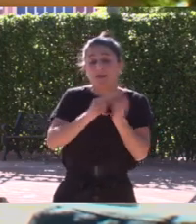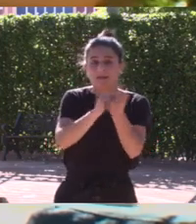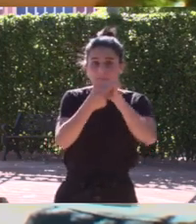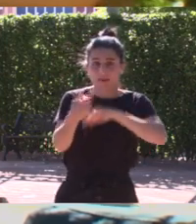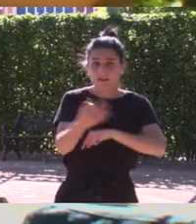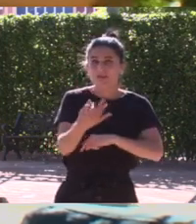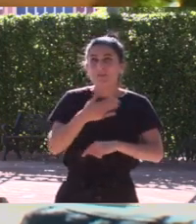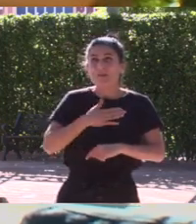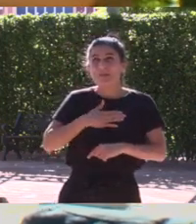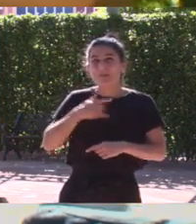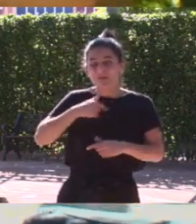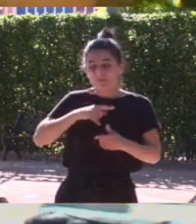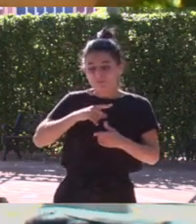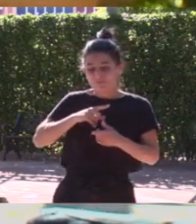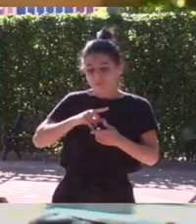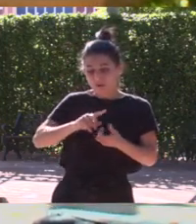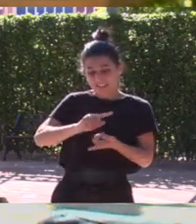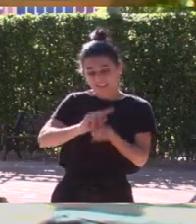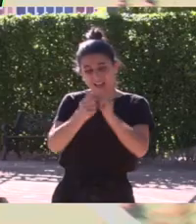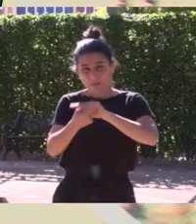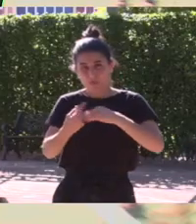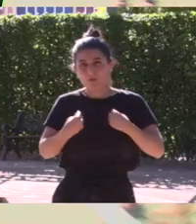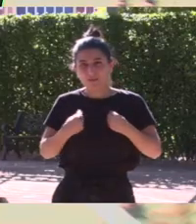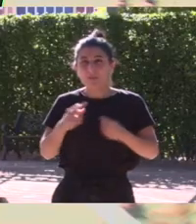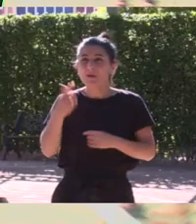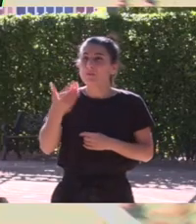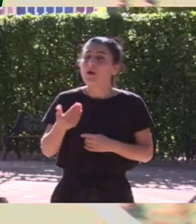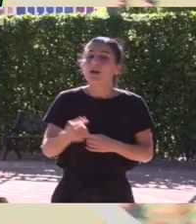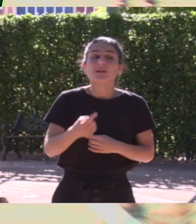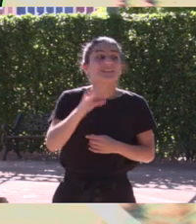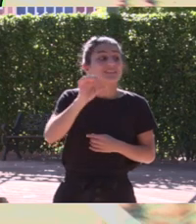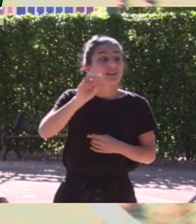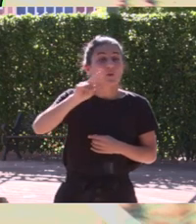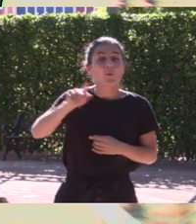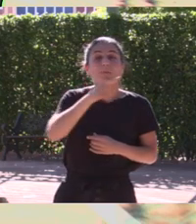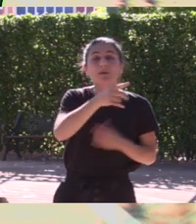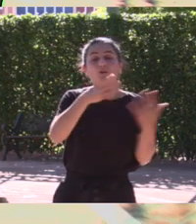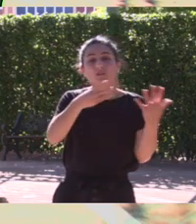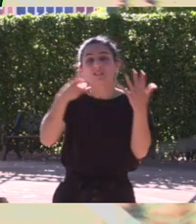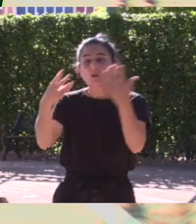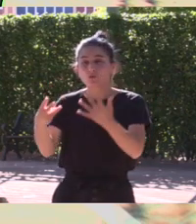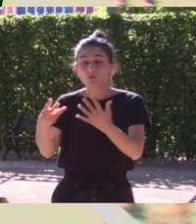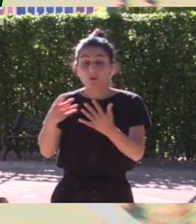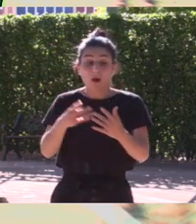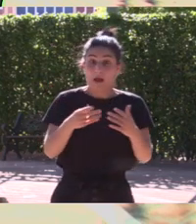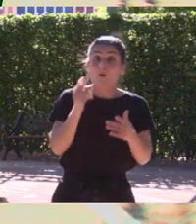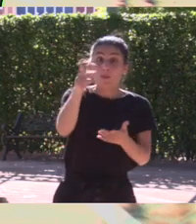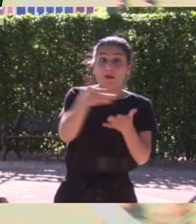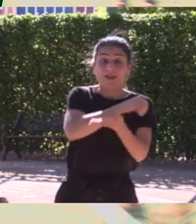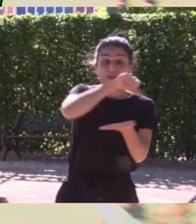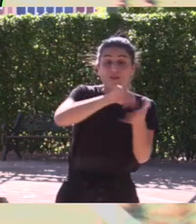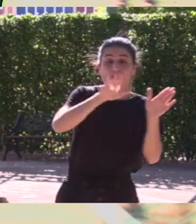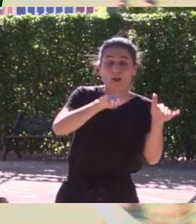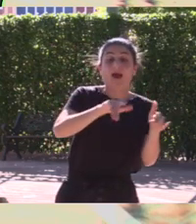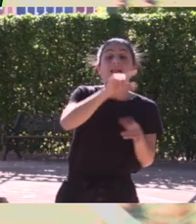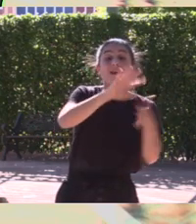para mí mi vuelco más significante pues sin duda ninguna Seul 88 después de los Juegos de Los Ángeles